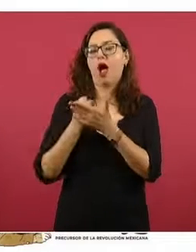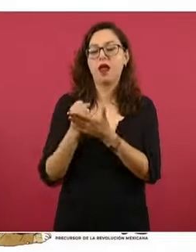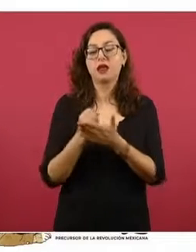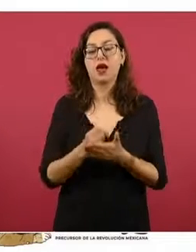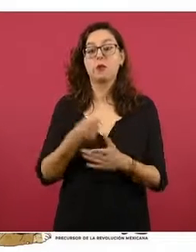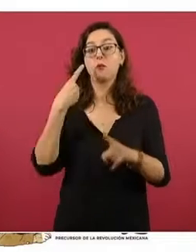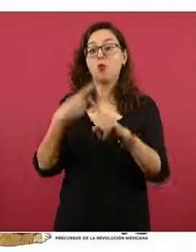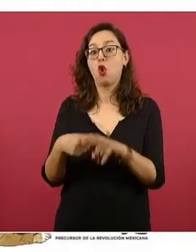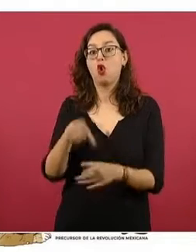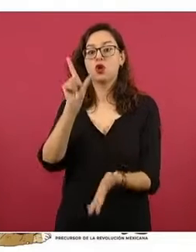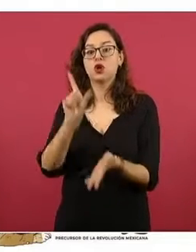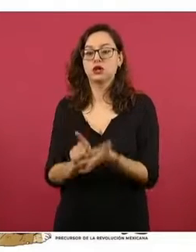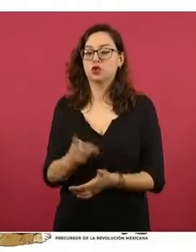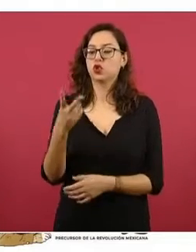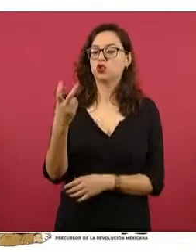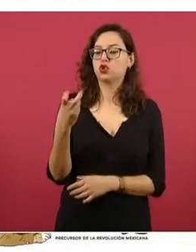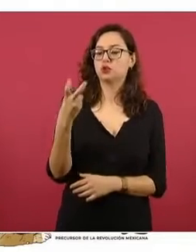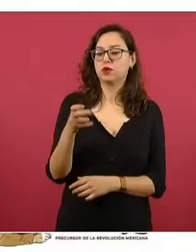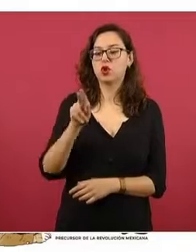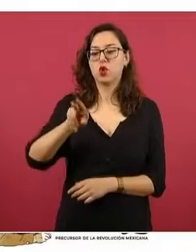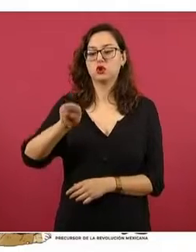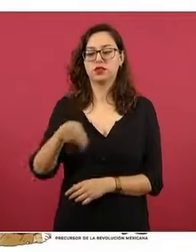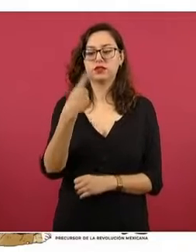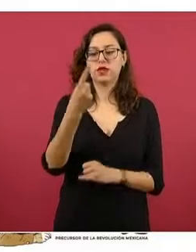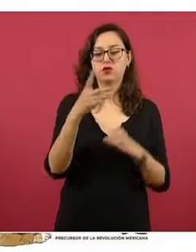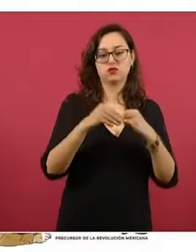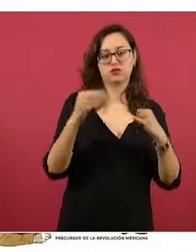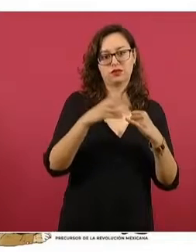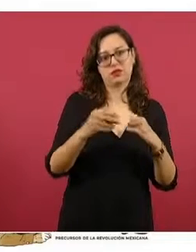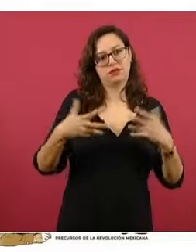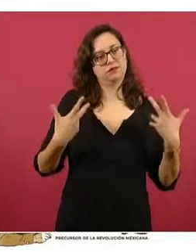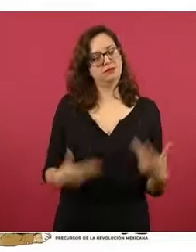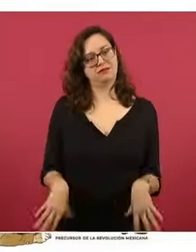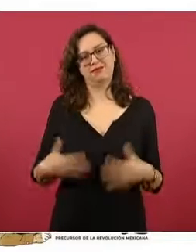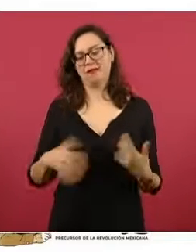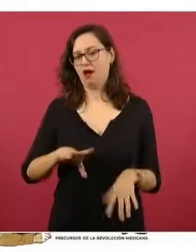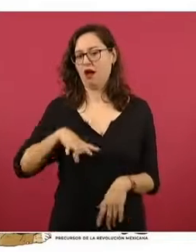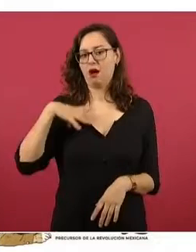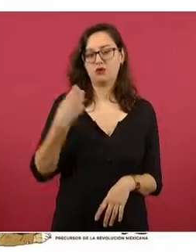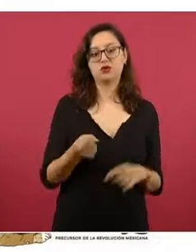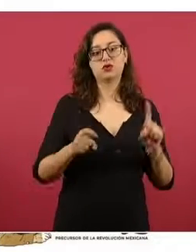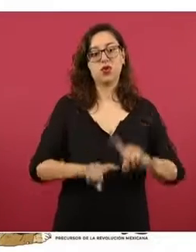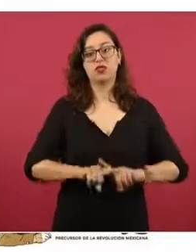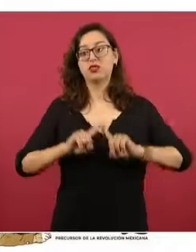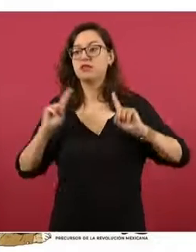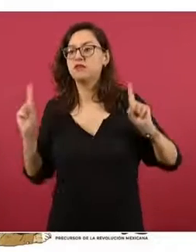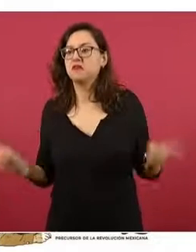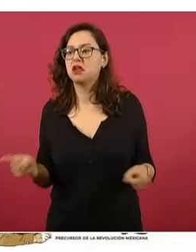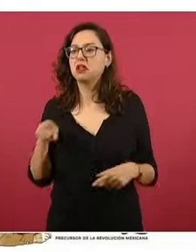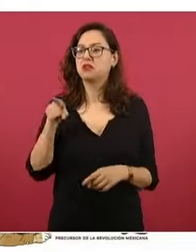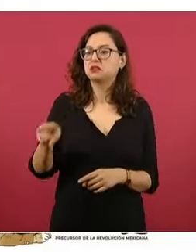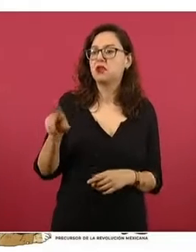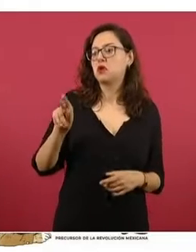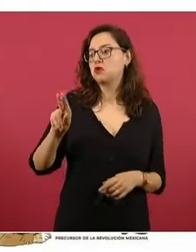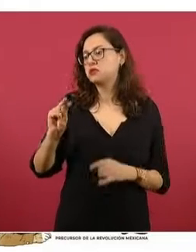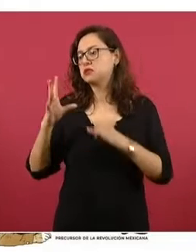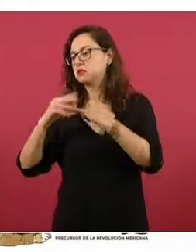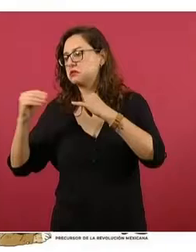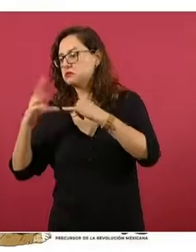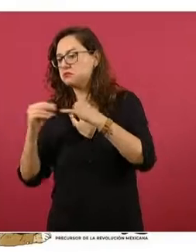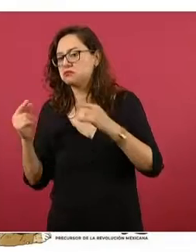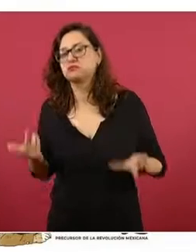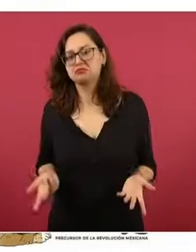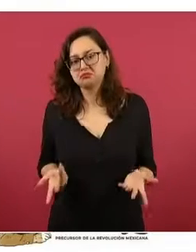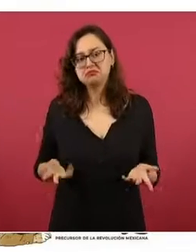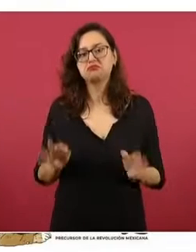pesos con 81 centavos, comparado con los 22 centavos de franquicia Pemex en Tampico, Tamaulipas, con un precio